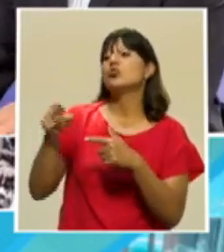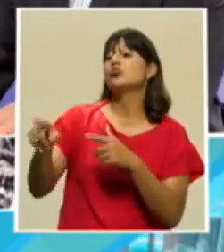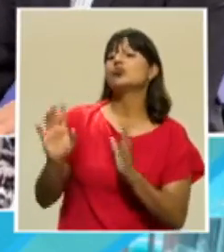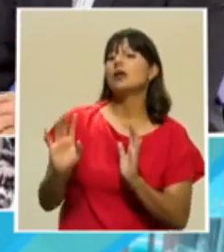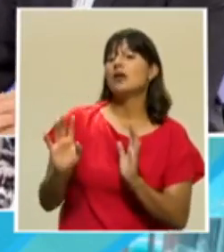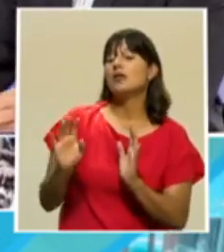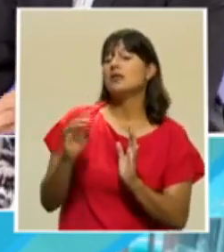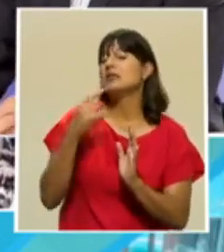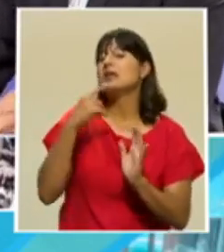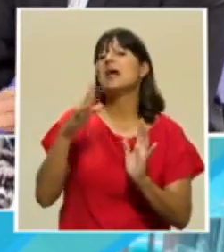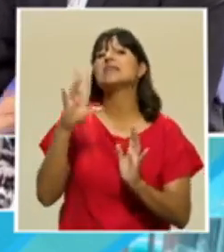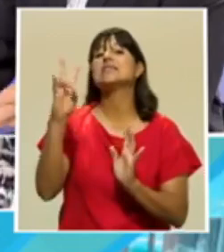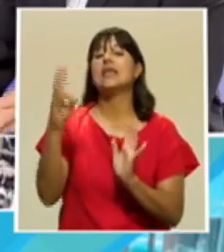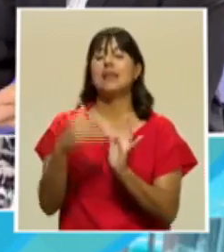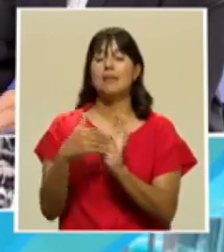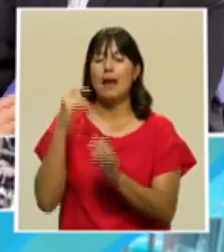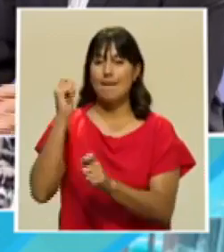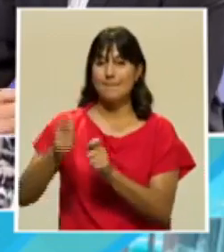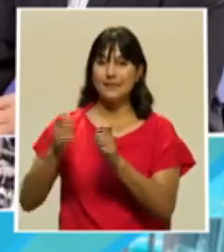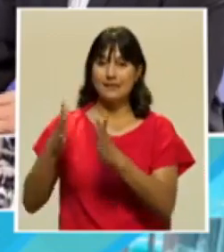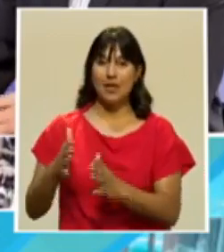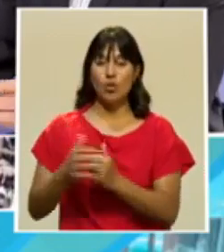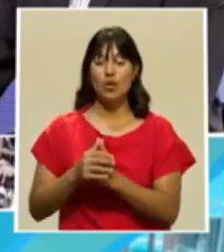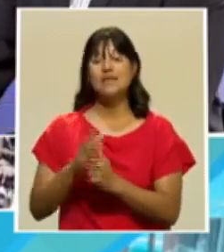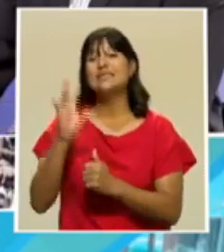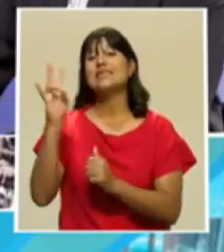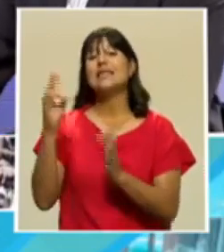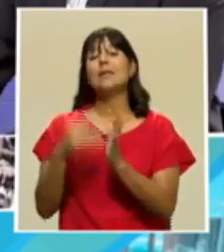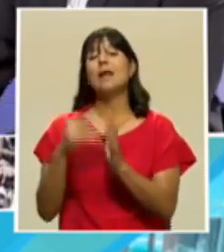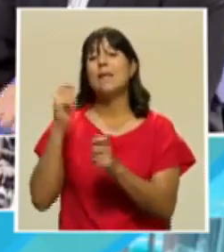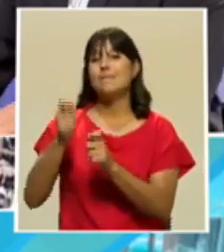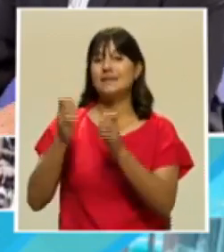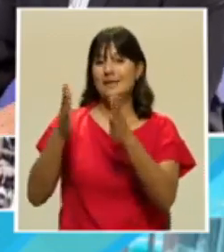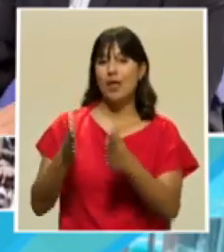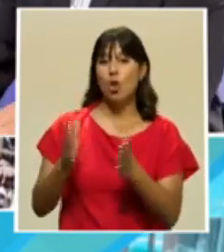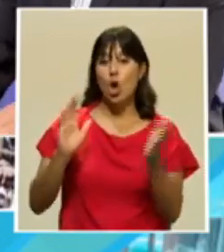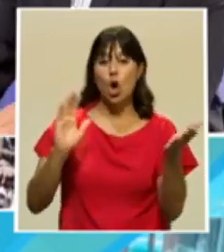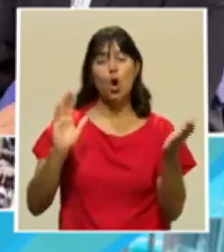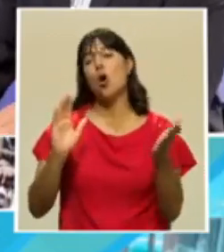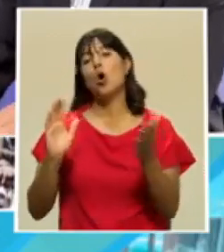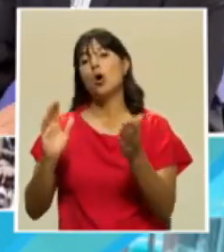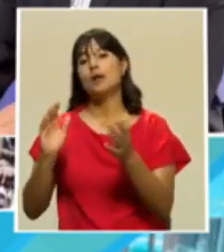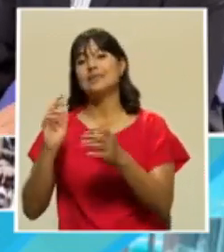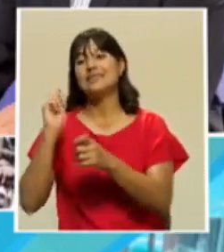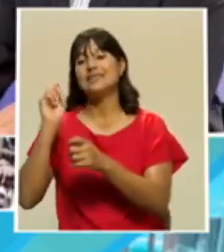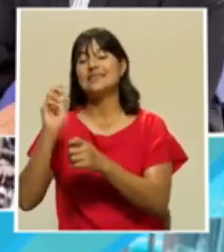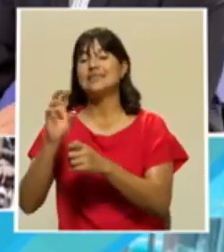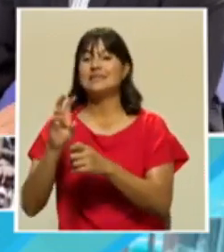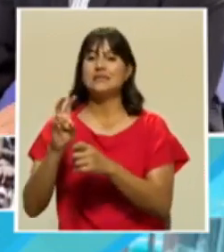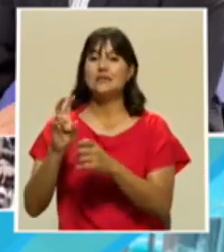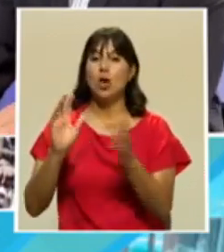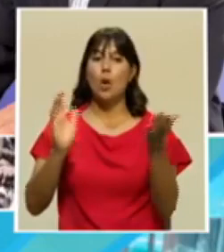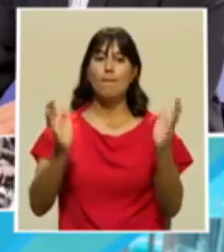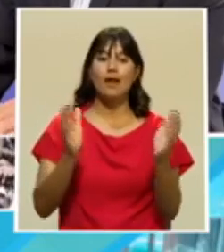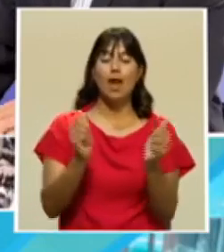pescadores. Aún así, son 7,000 pescadores artesanales versus 600 pescadores de arrastre. Ahí se ve la asimetría